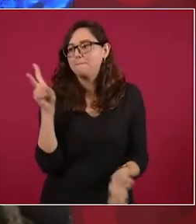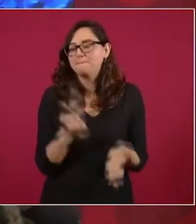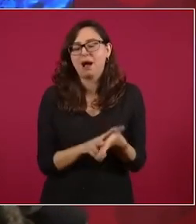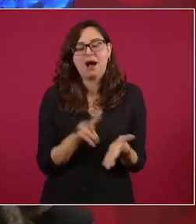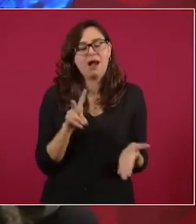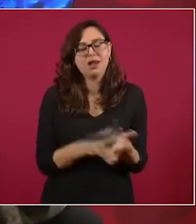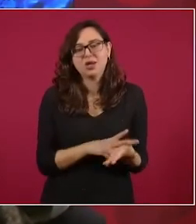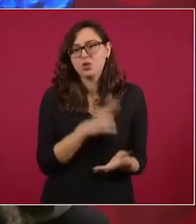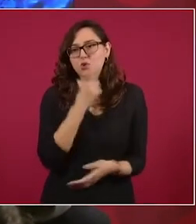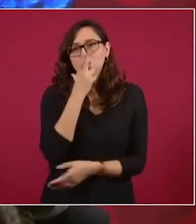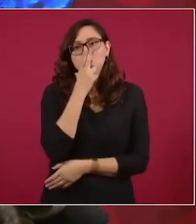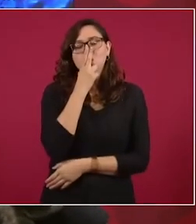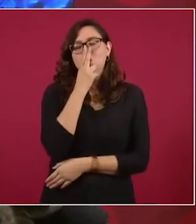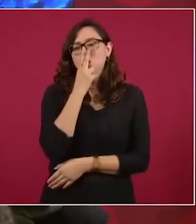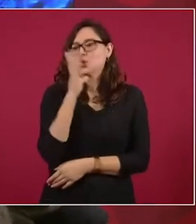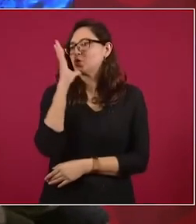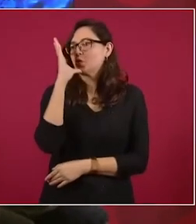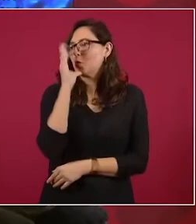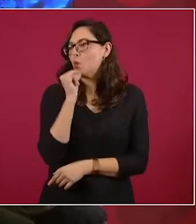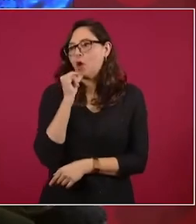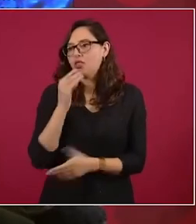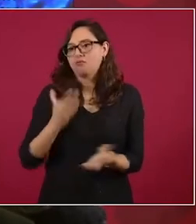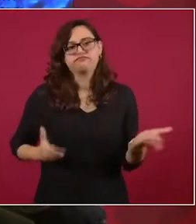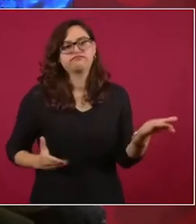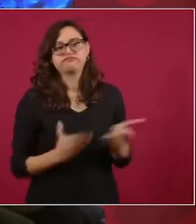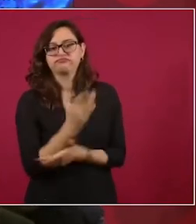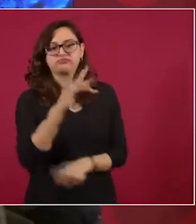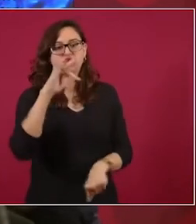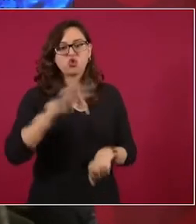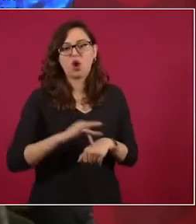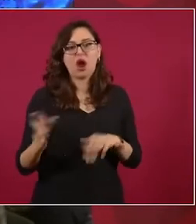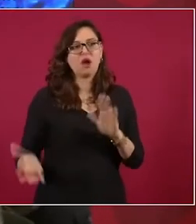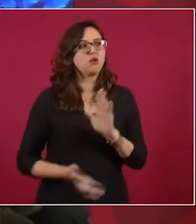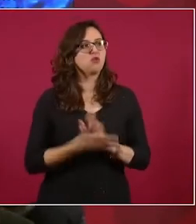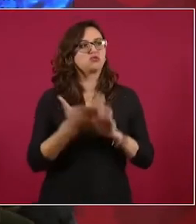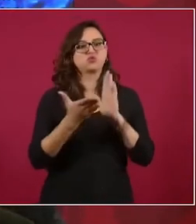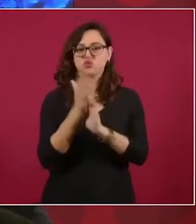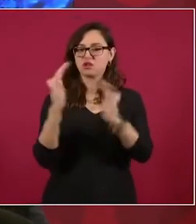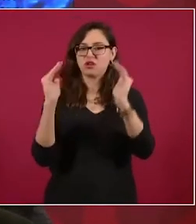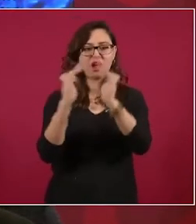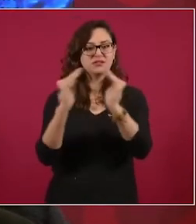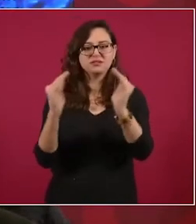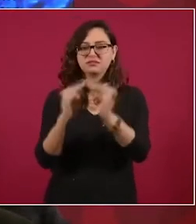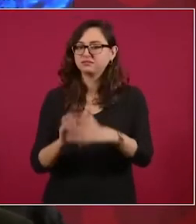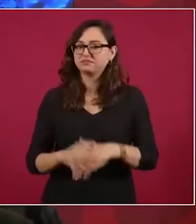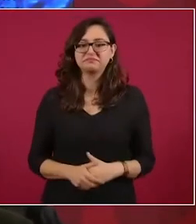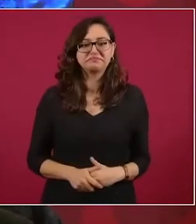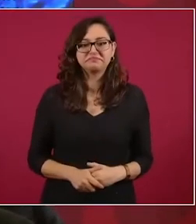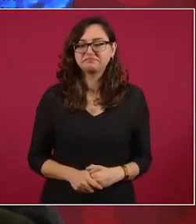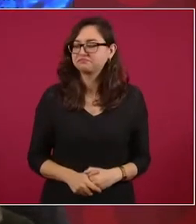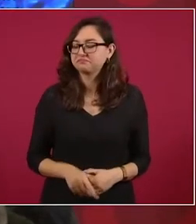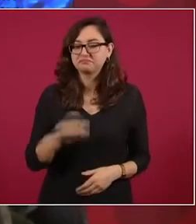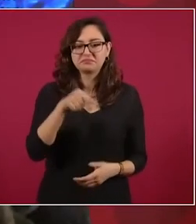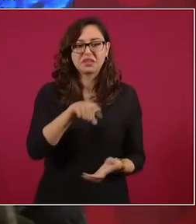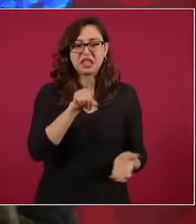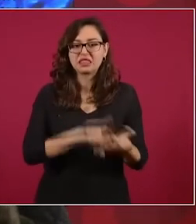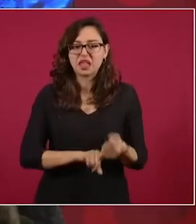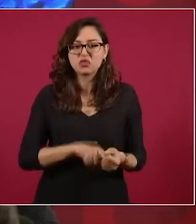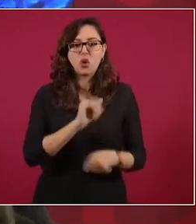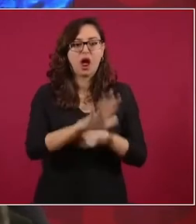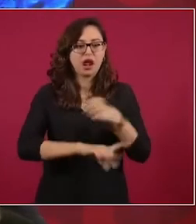biológico, de flora, de fauna